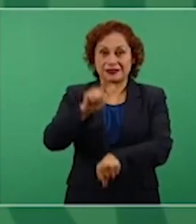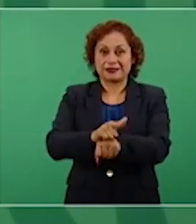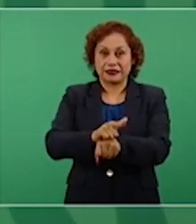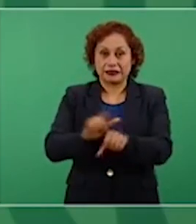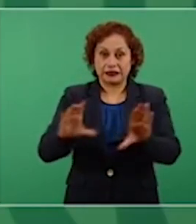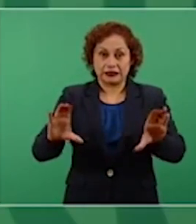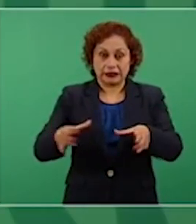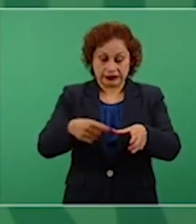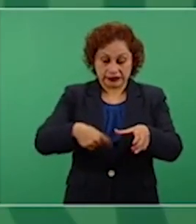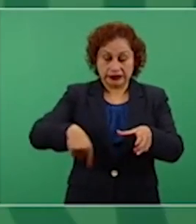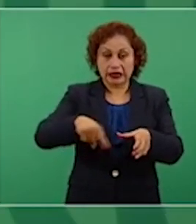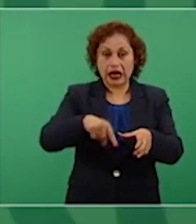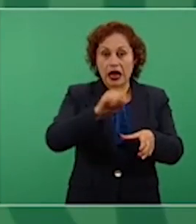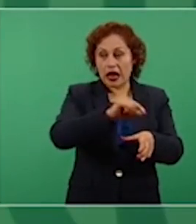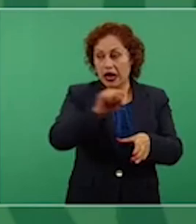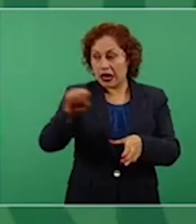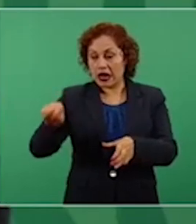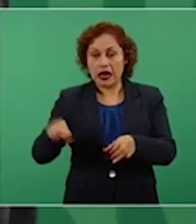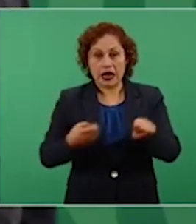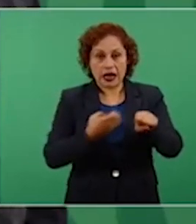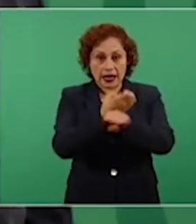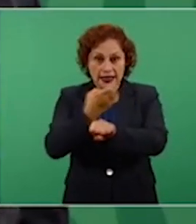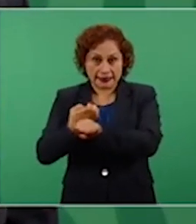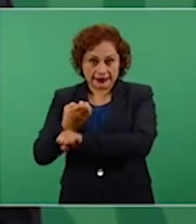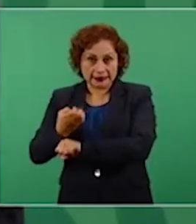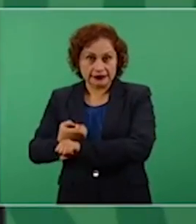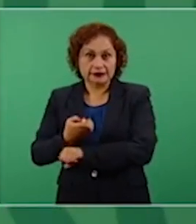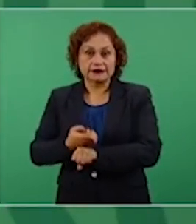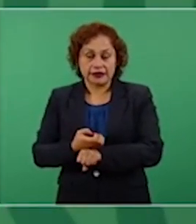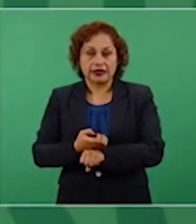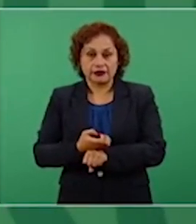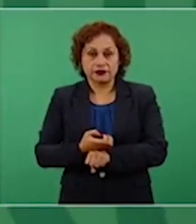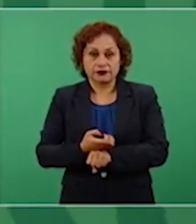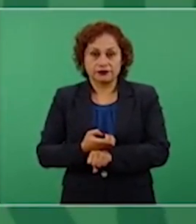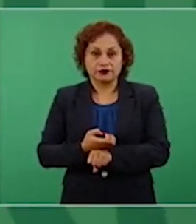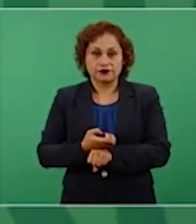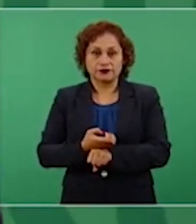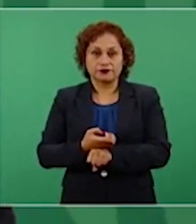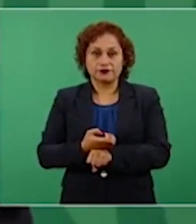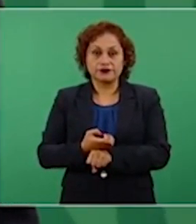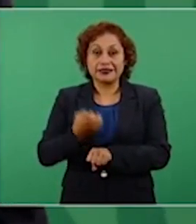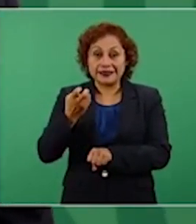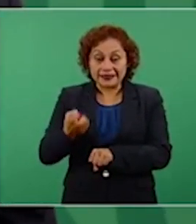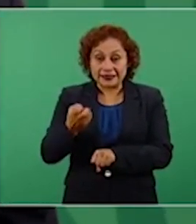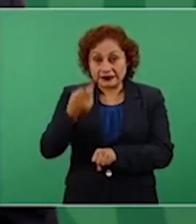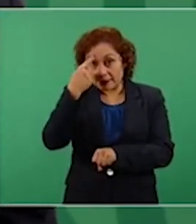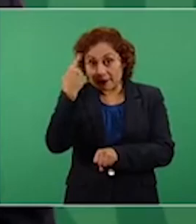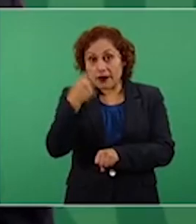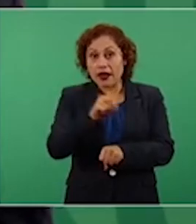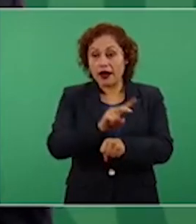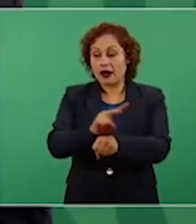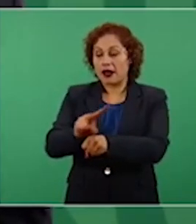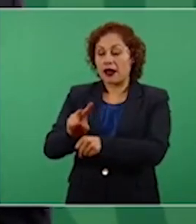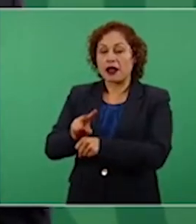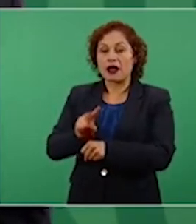en el que se revisa y se autoriza la cuenta pública, el